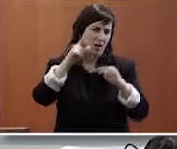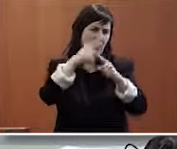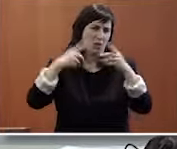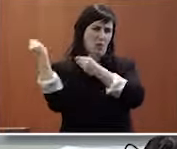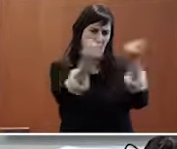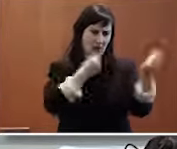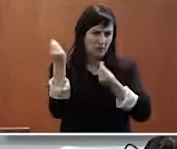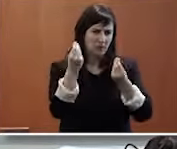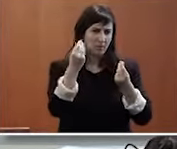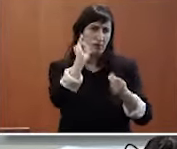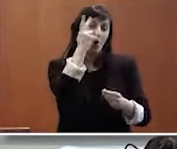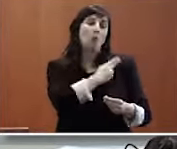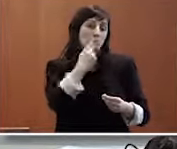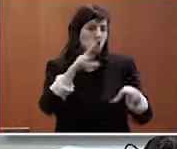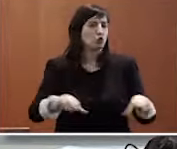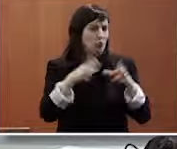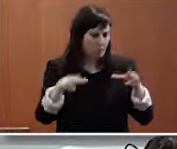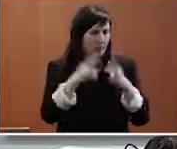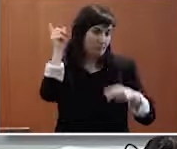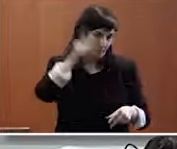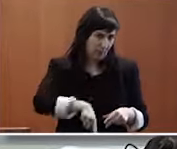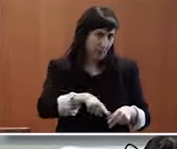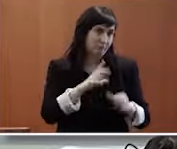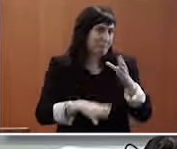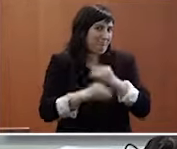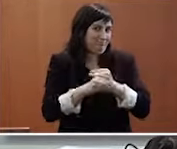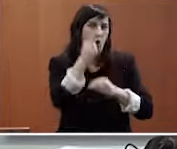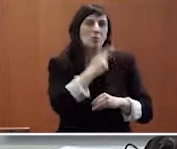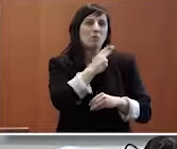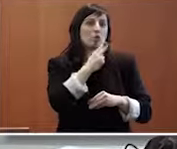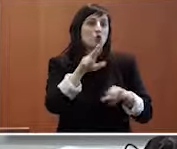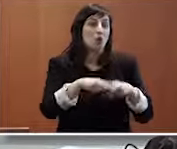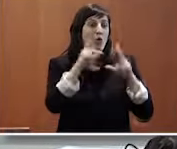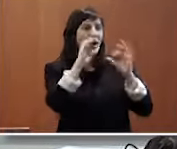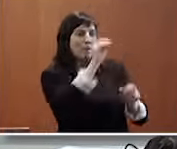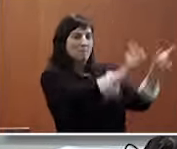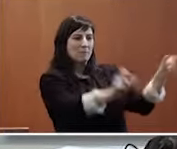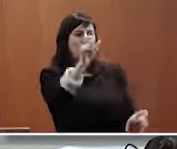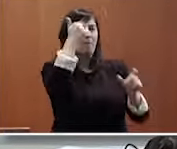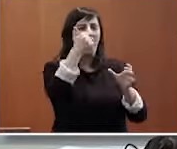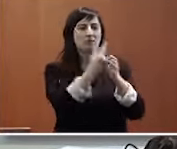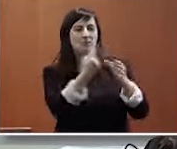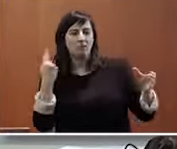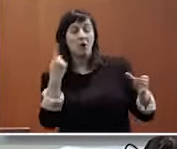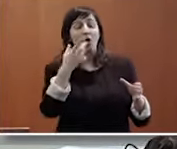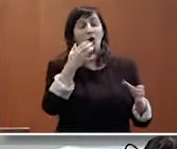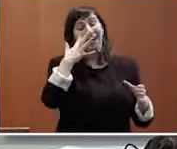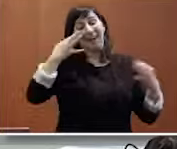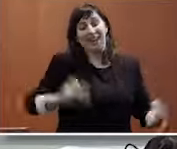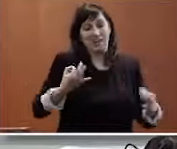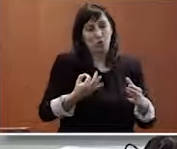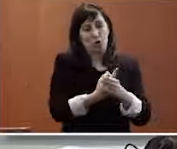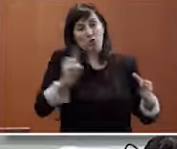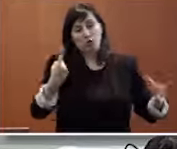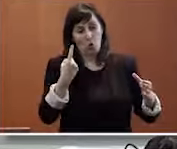e con compromiso social, que é o compromiso a favor das persoas máis desfavorecidas ou en riesgo de